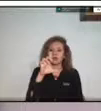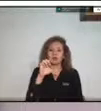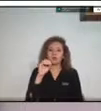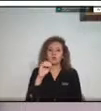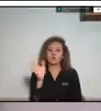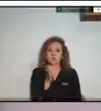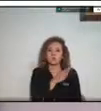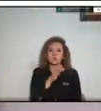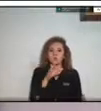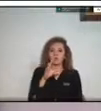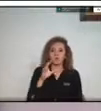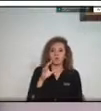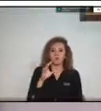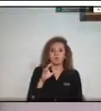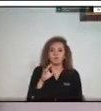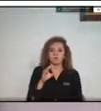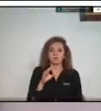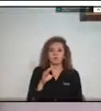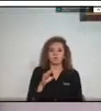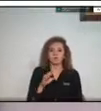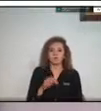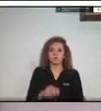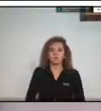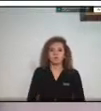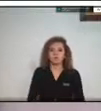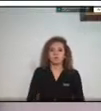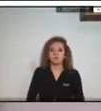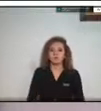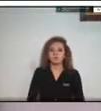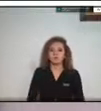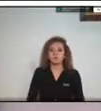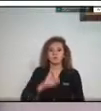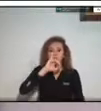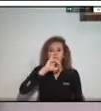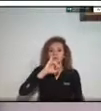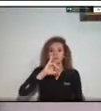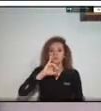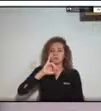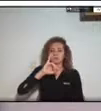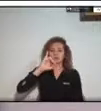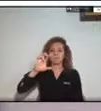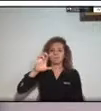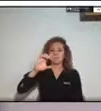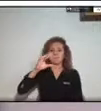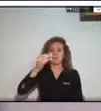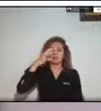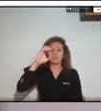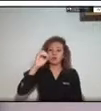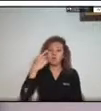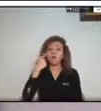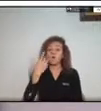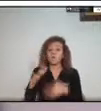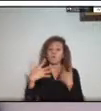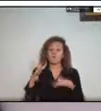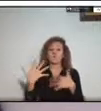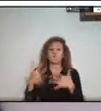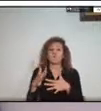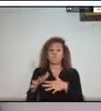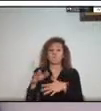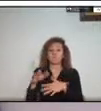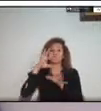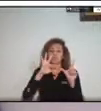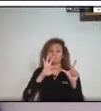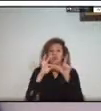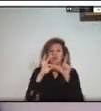el es ingeniero geólogo especialista en recursos hídricos con más de 15 años de experiencia en el campo de la